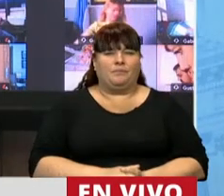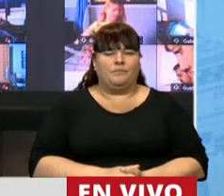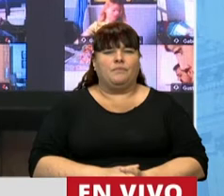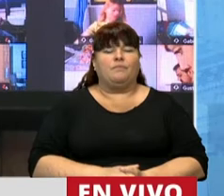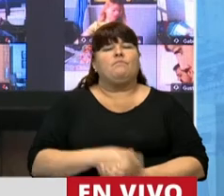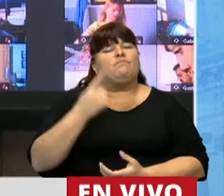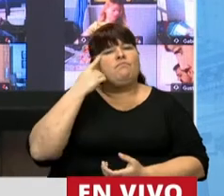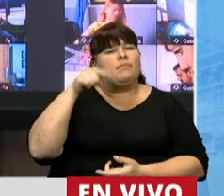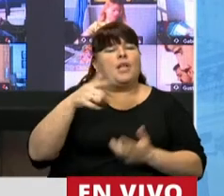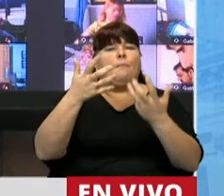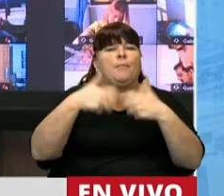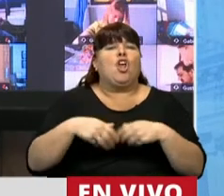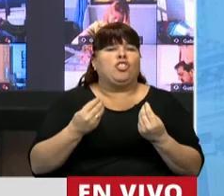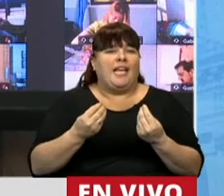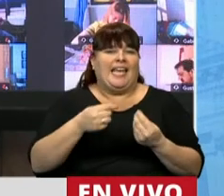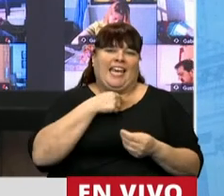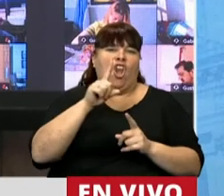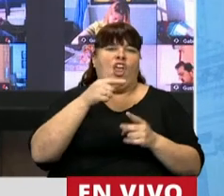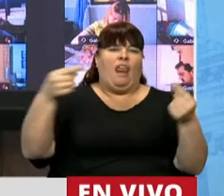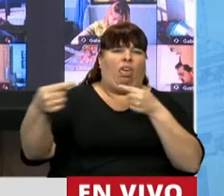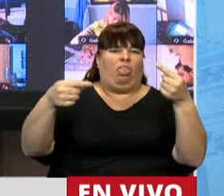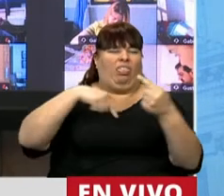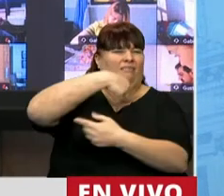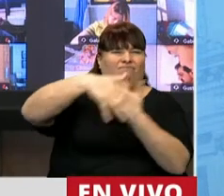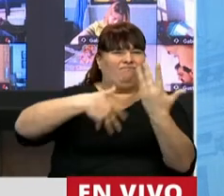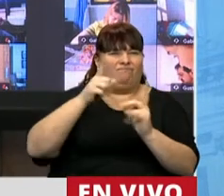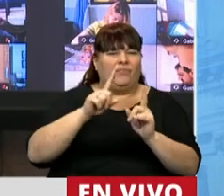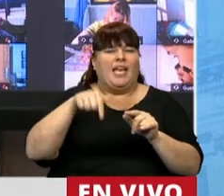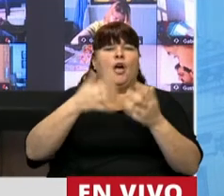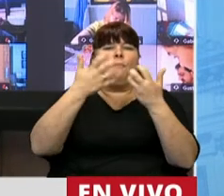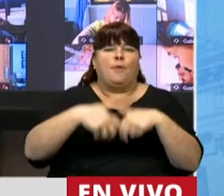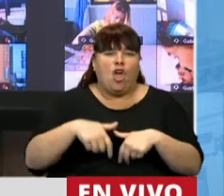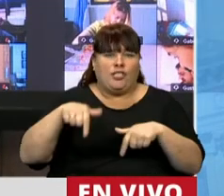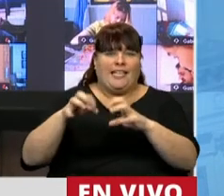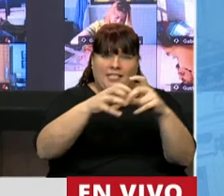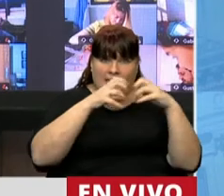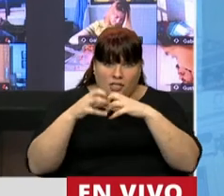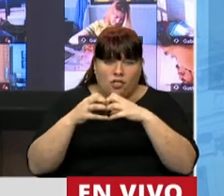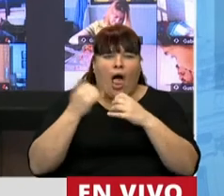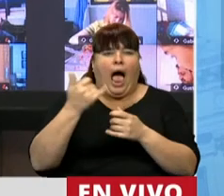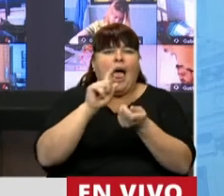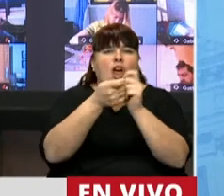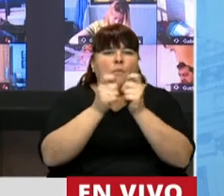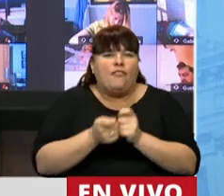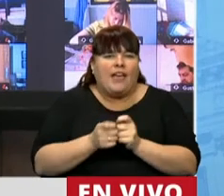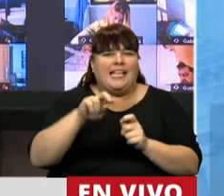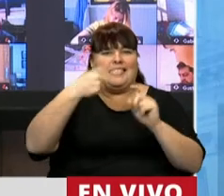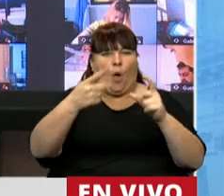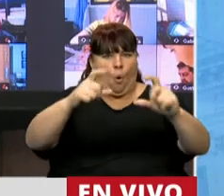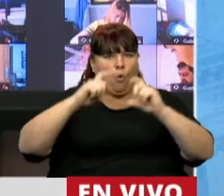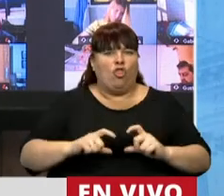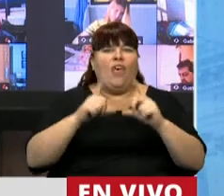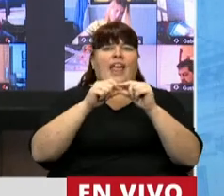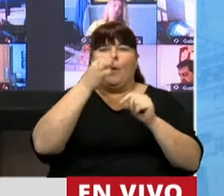y la idea en este proyecto justamente es evitar esta contradicción, por lo cual el proyecto en tratamiento y por fuera una modificación en la segunda parco del